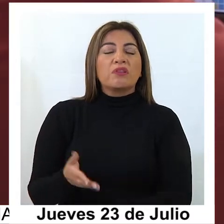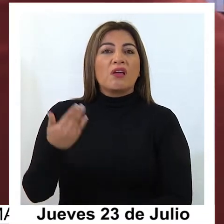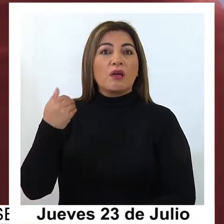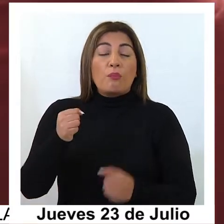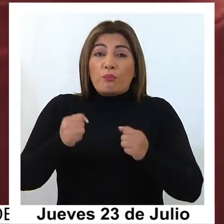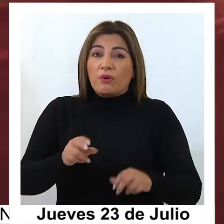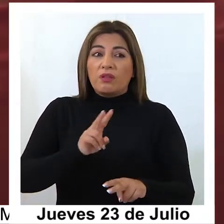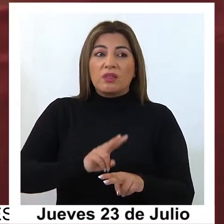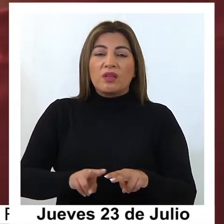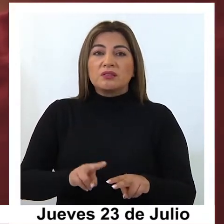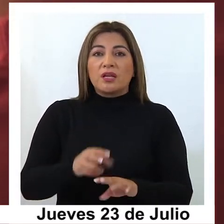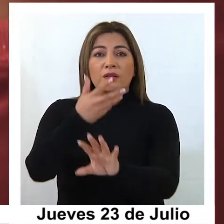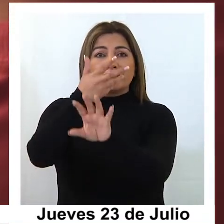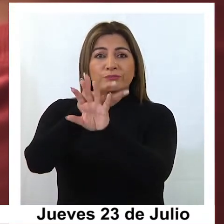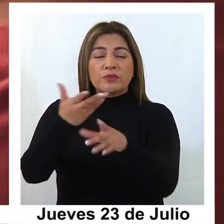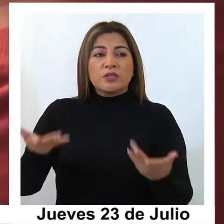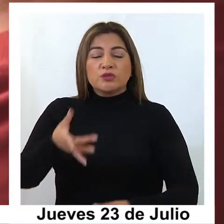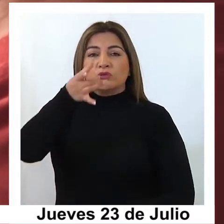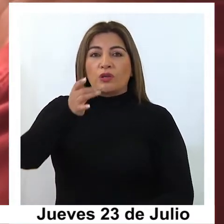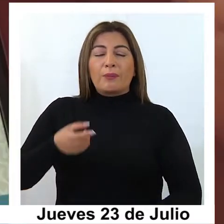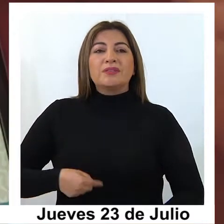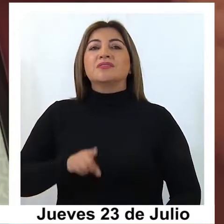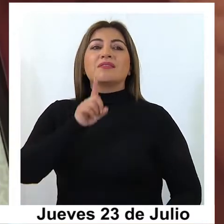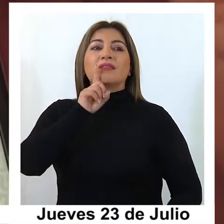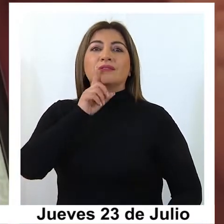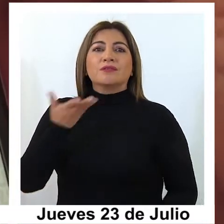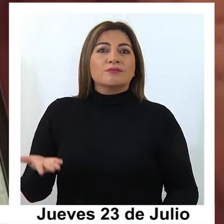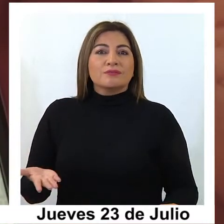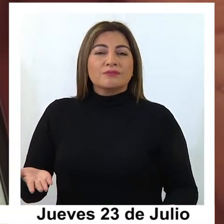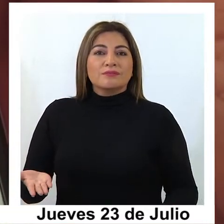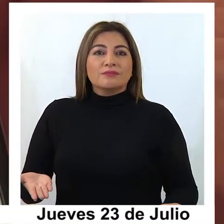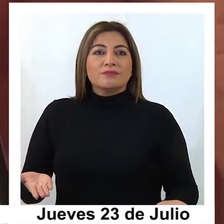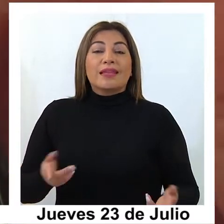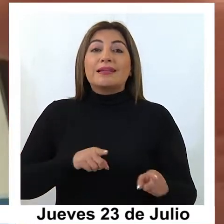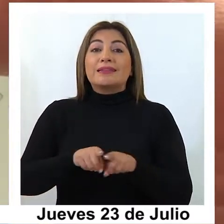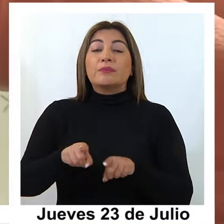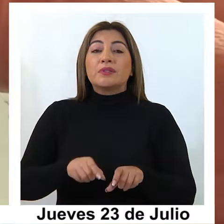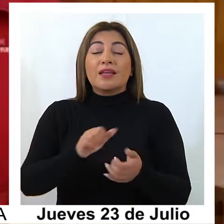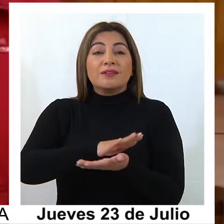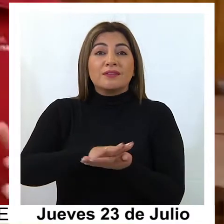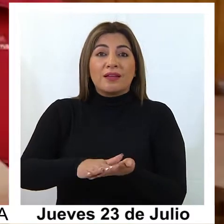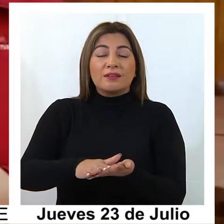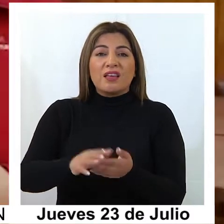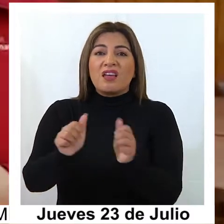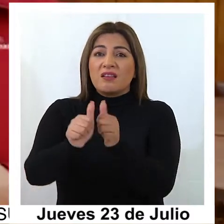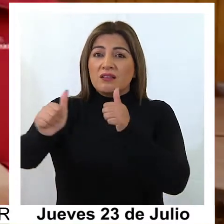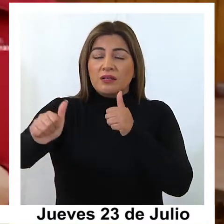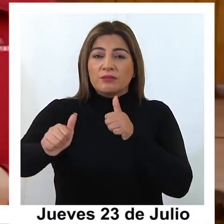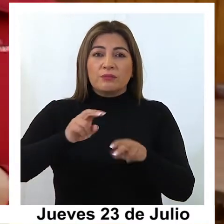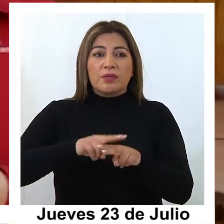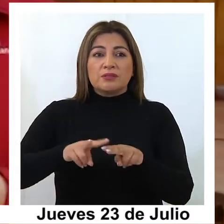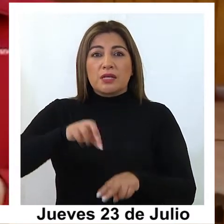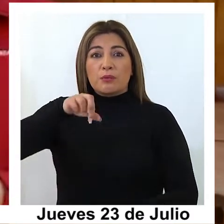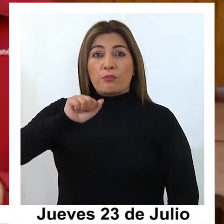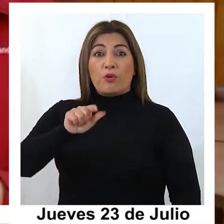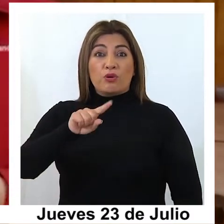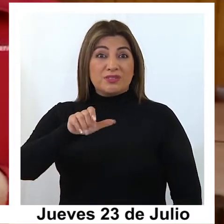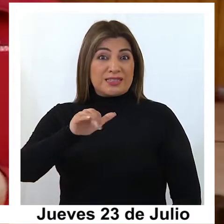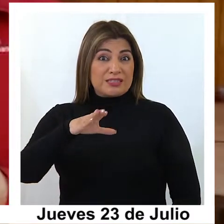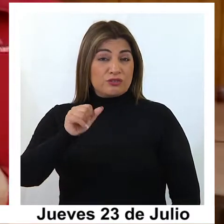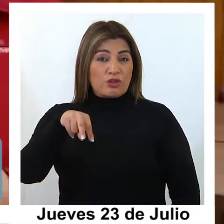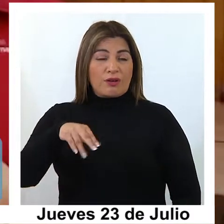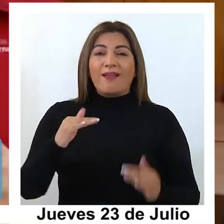se podrá hacer de manera virtual, solo si se cumple un requisito. Este trámite gratuito y remoto para tramitar las posesiones efectivas